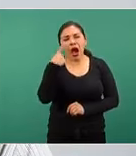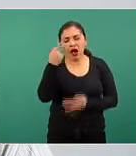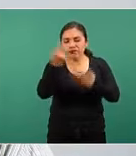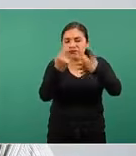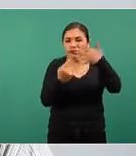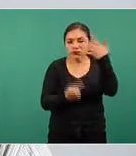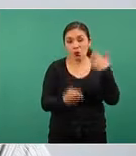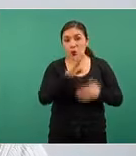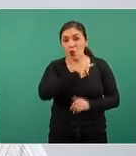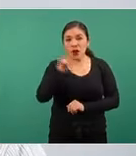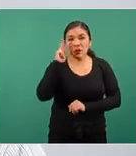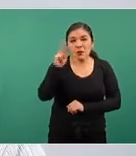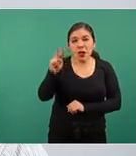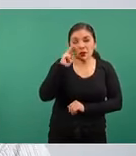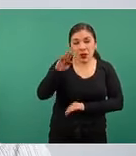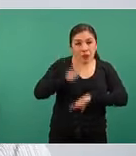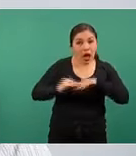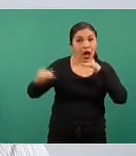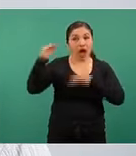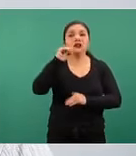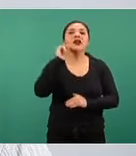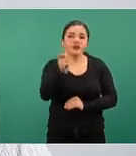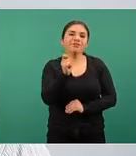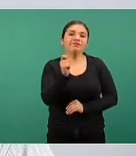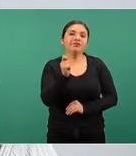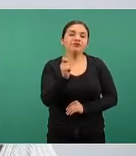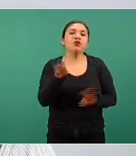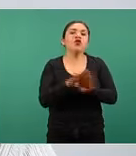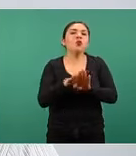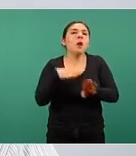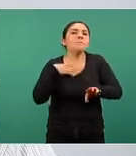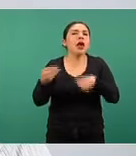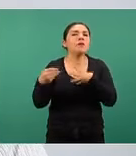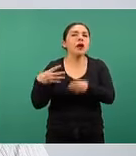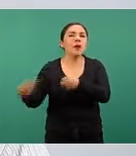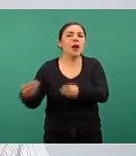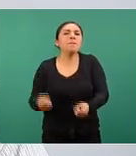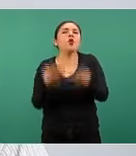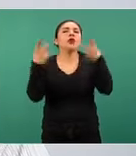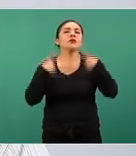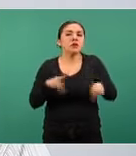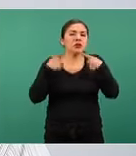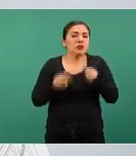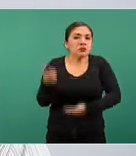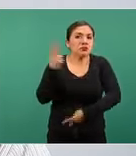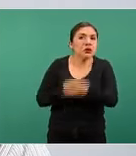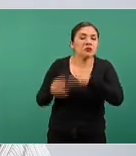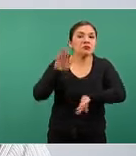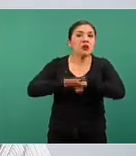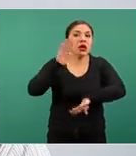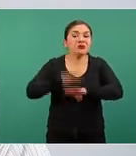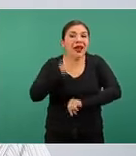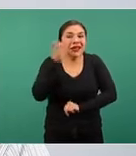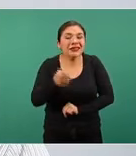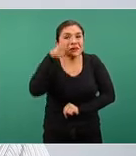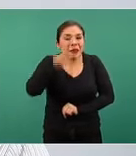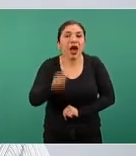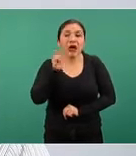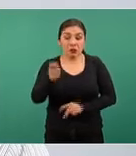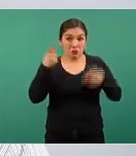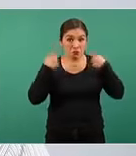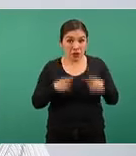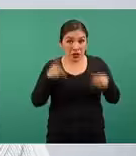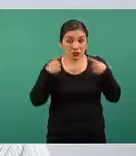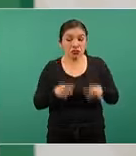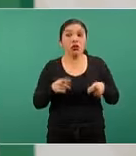en un momento podemos ver incrementados son precisamente los de contagios, en donde empezamos a ver que la carga de enfermedad, es decir, las personas